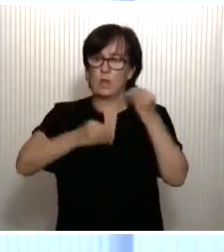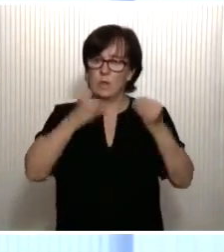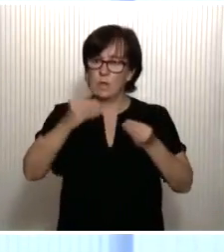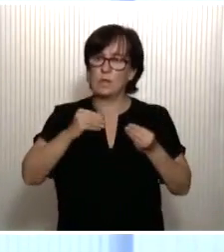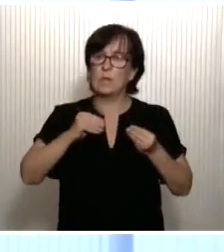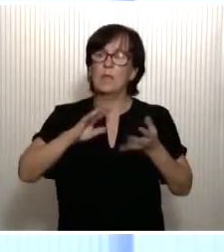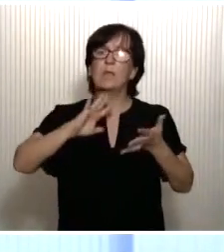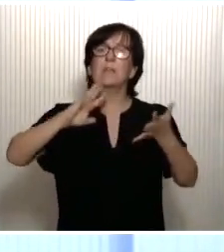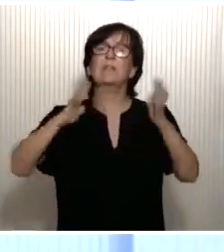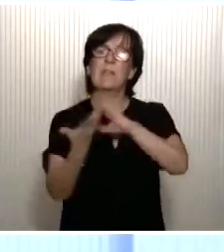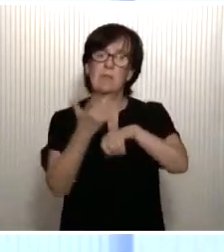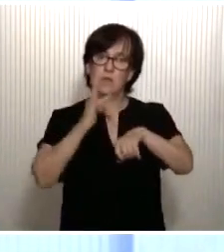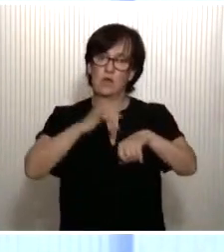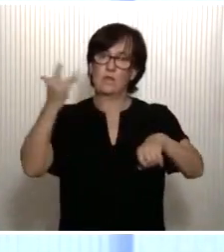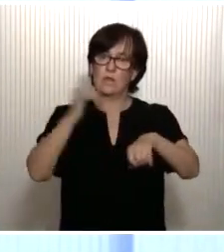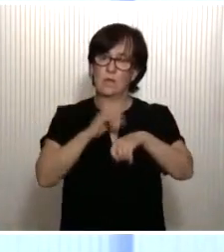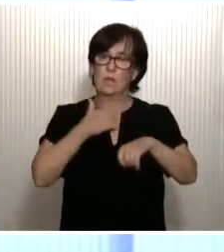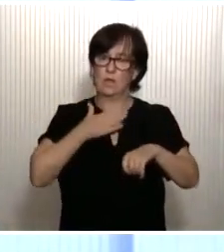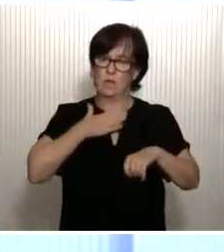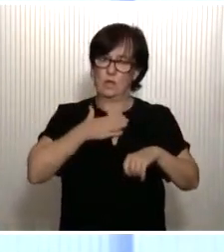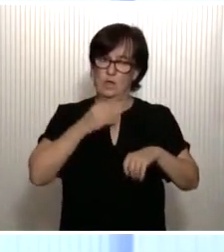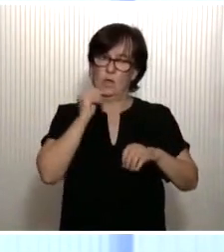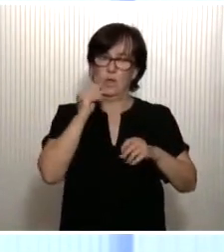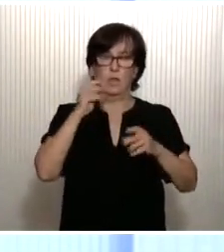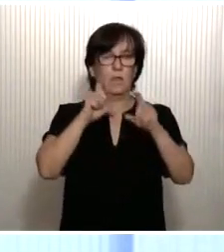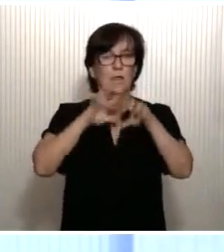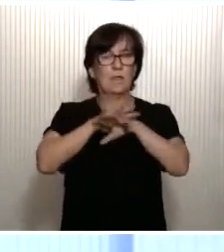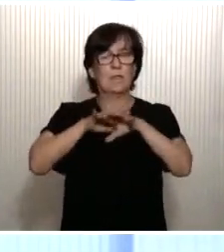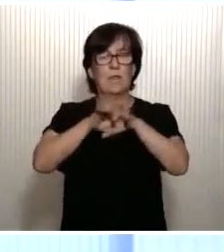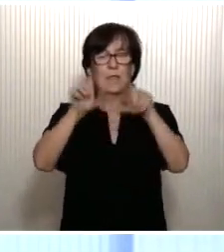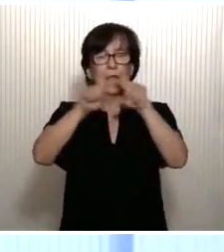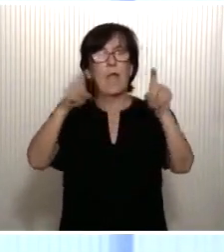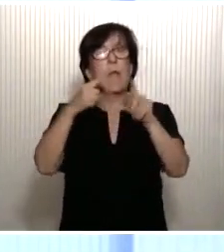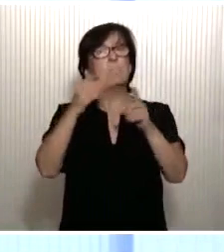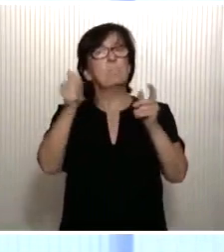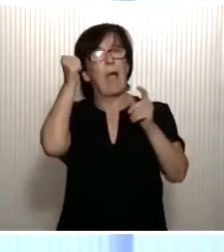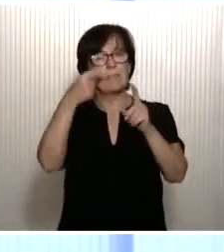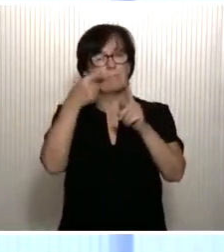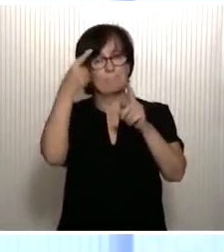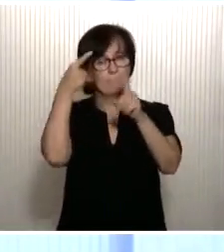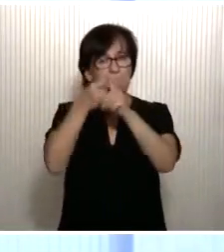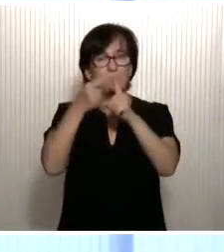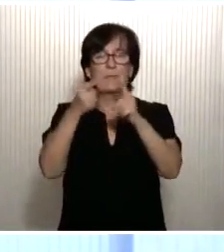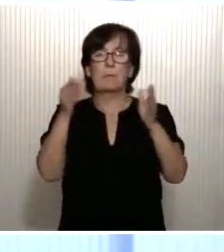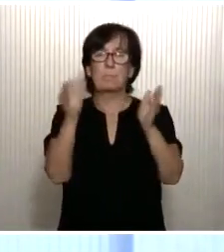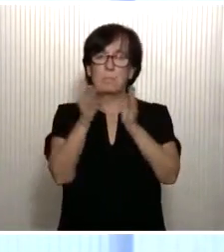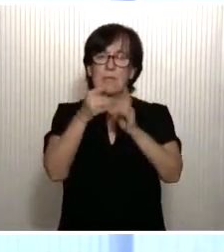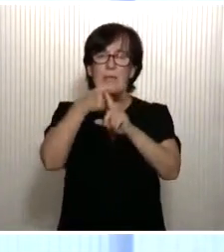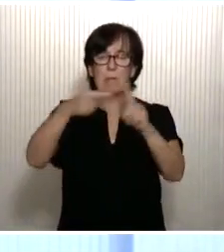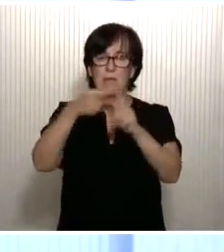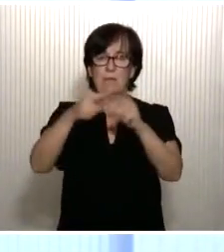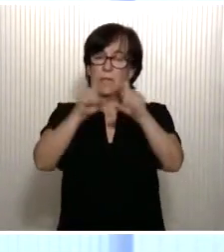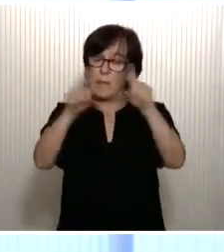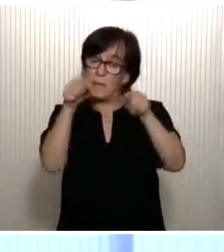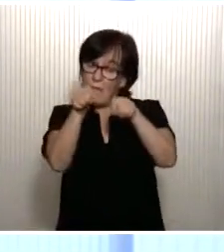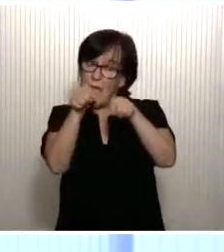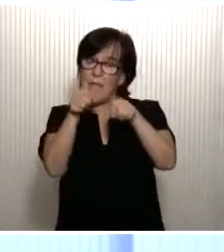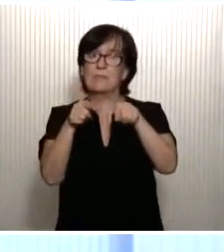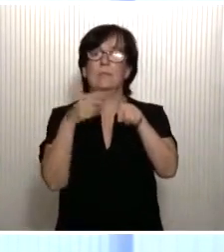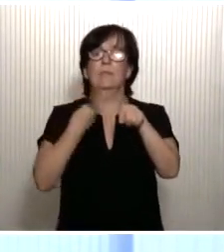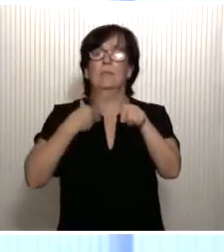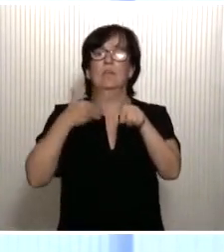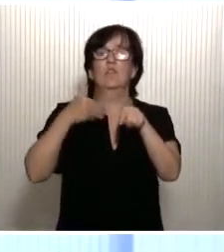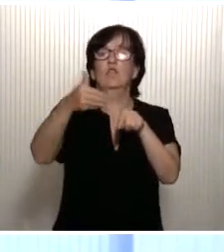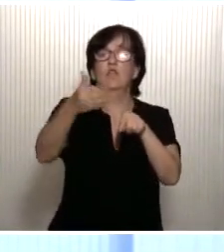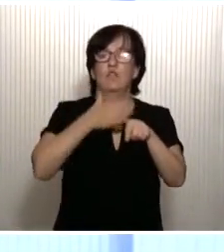la transición digital en nuestro tejido empresarial, sobre todo en las pequeñas y medianas empresas. Ahí es donde está el futuro de